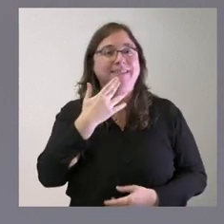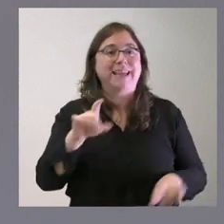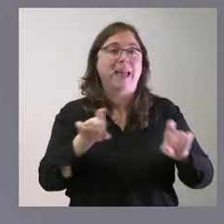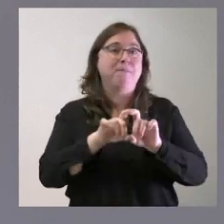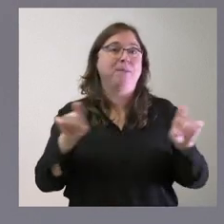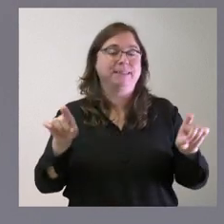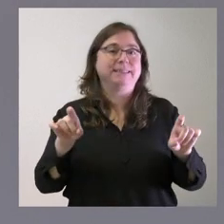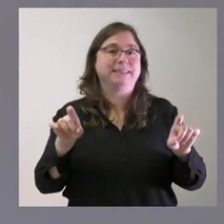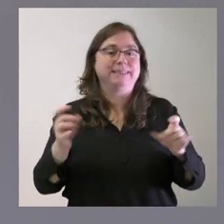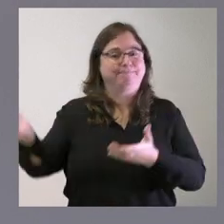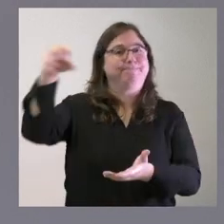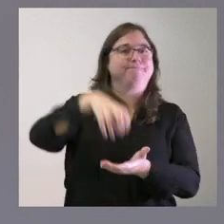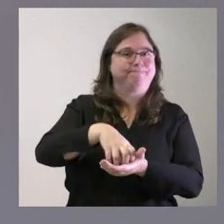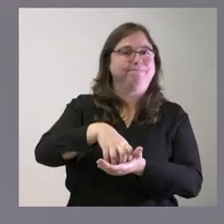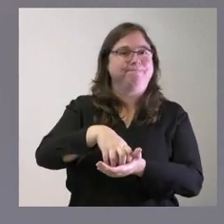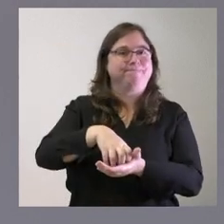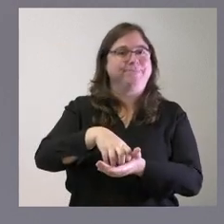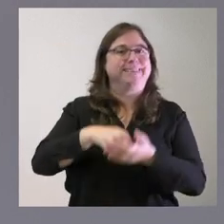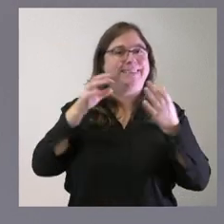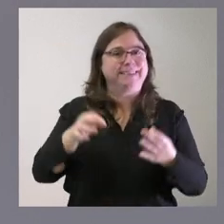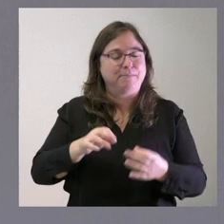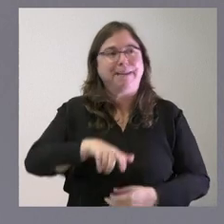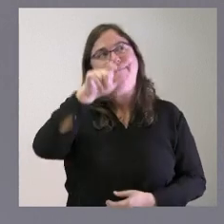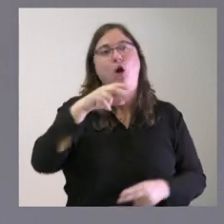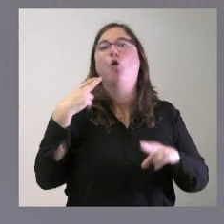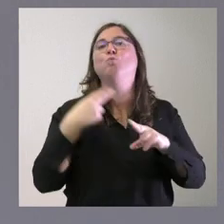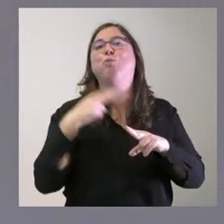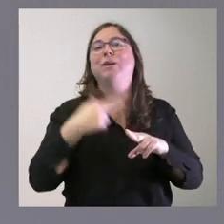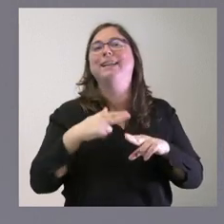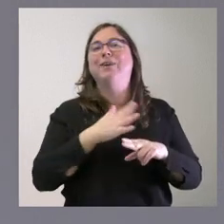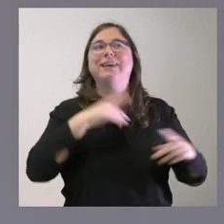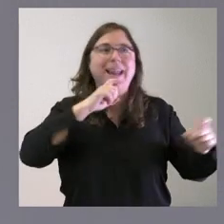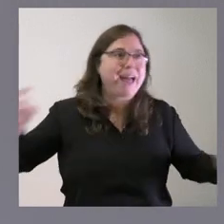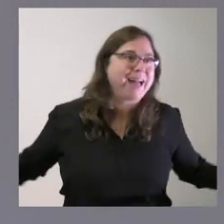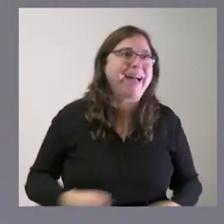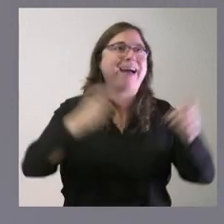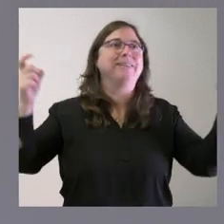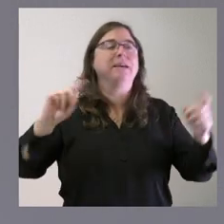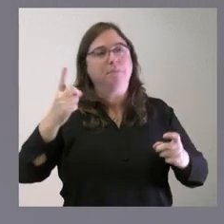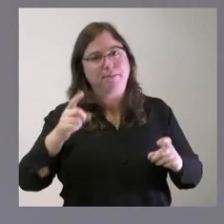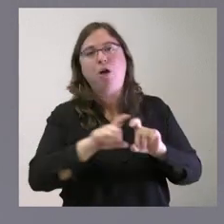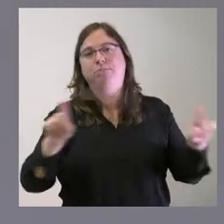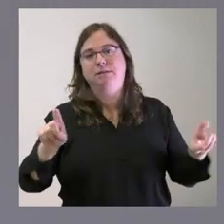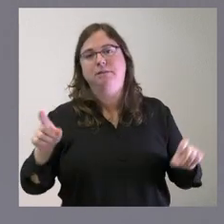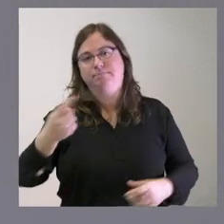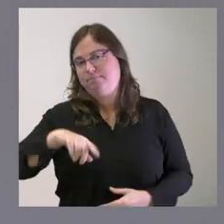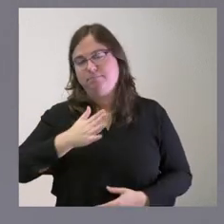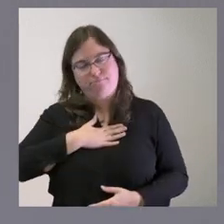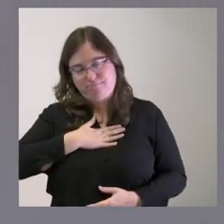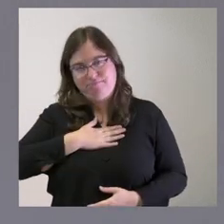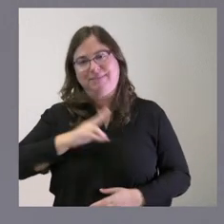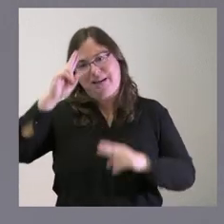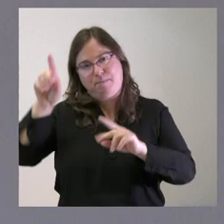instala en un sitio siempre hay un dirigente político que quiere anunciarlo antes que la empresa nosotros lo que queremos es que sean las empresas